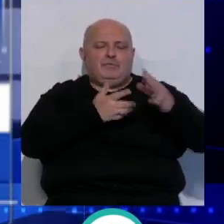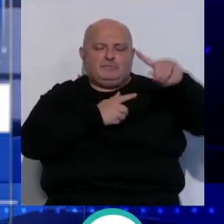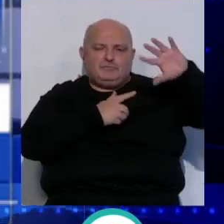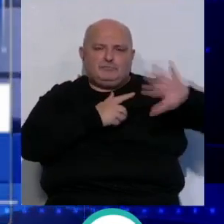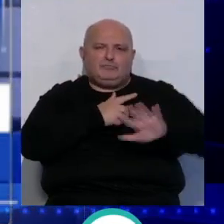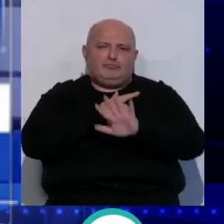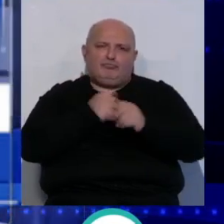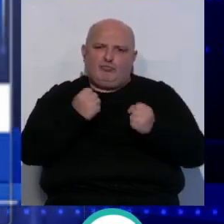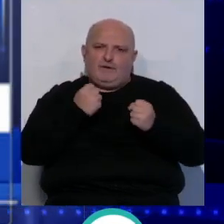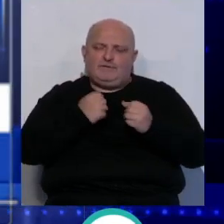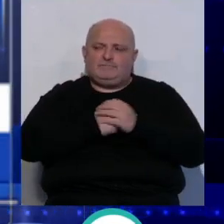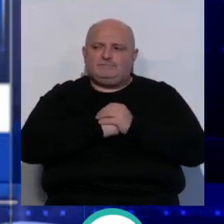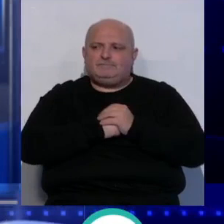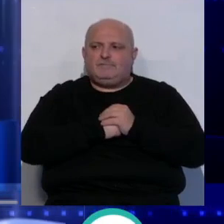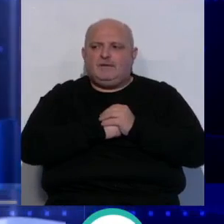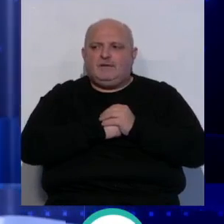fuertes a muy fuertes.